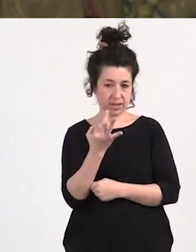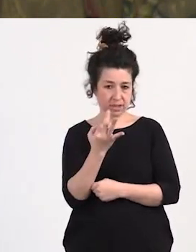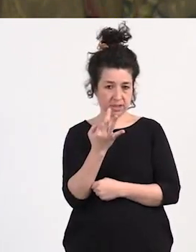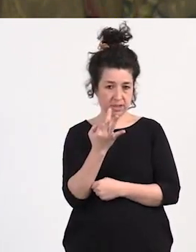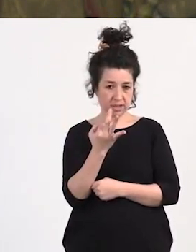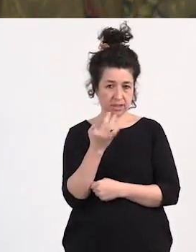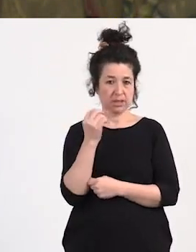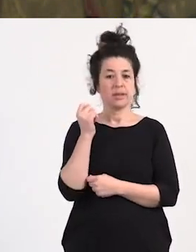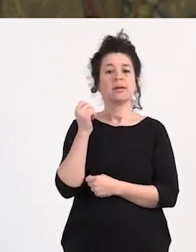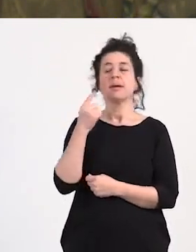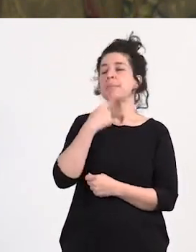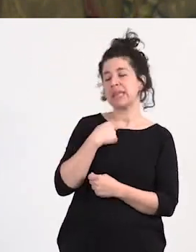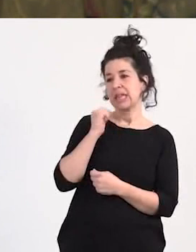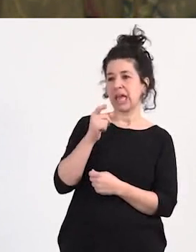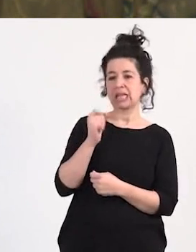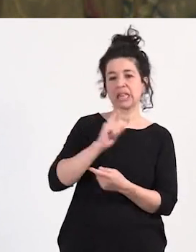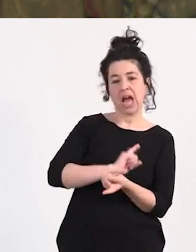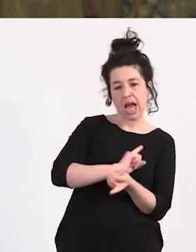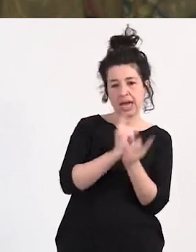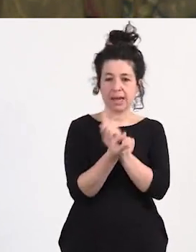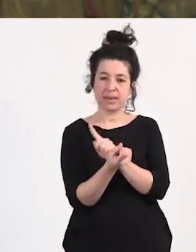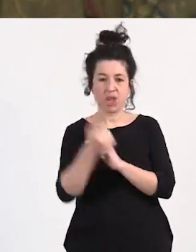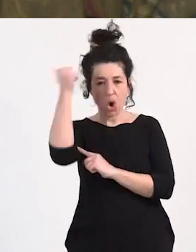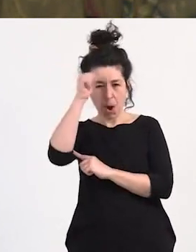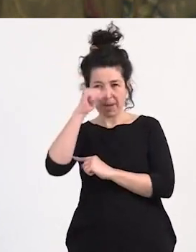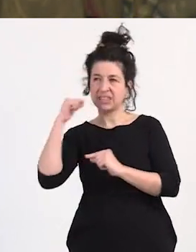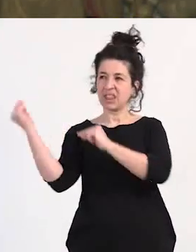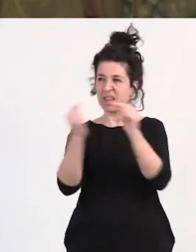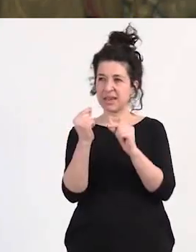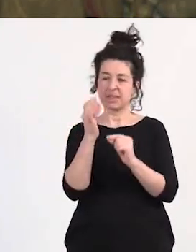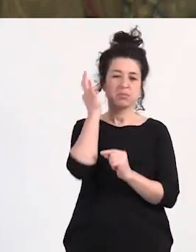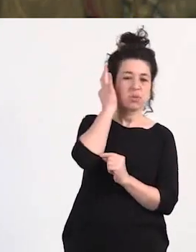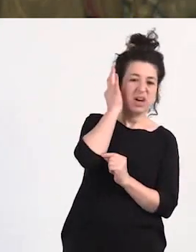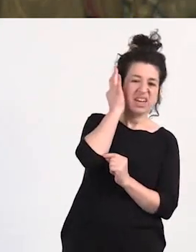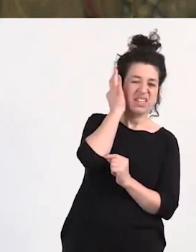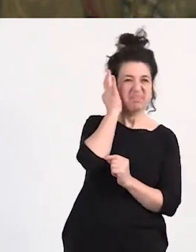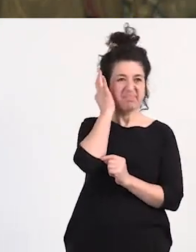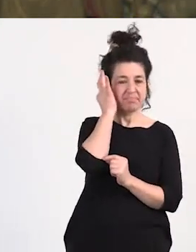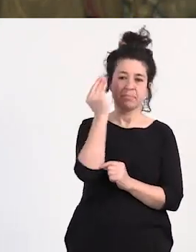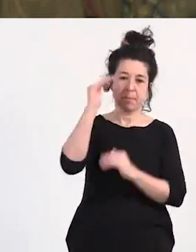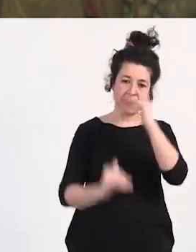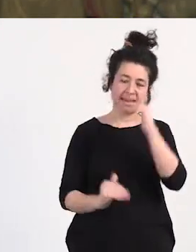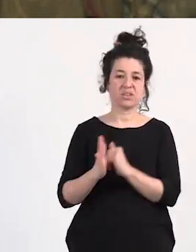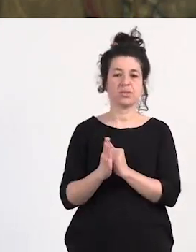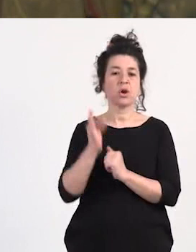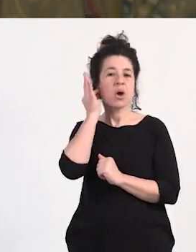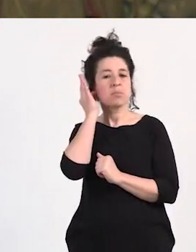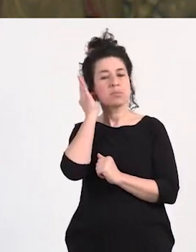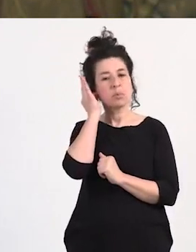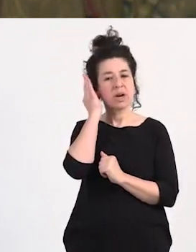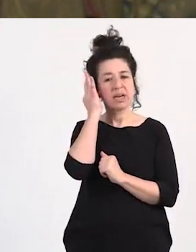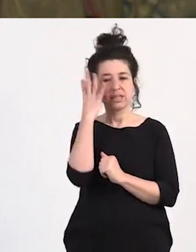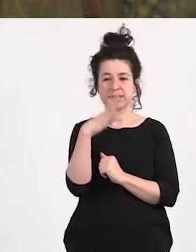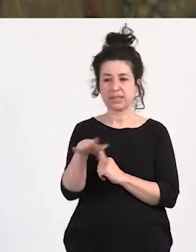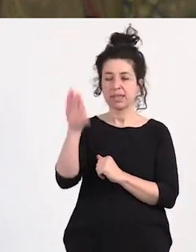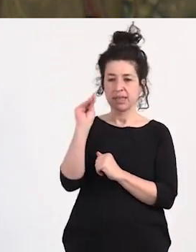como muchas veces me dicen los hombres que debaten conmigo no tanto las mujeres las mujeres prácticamente lo entendemos